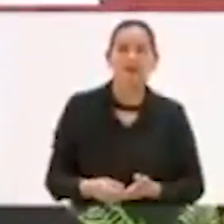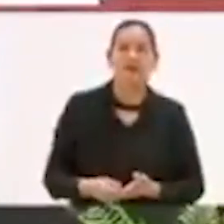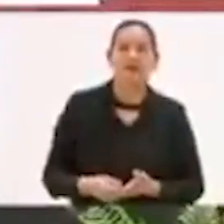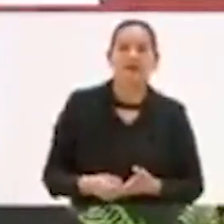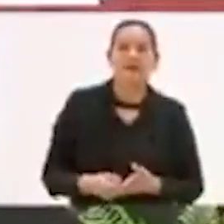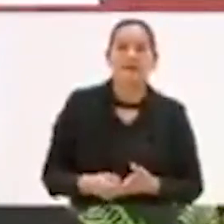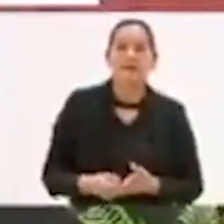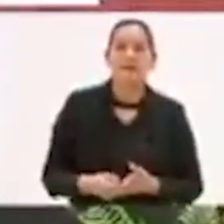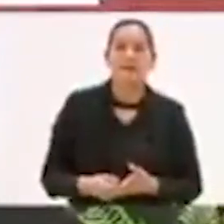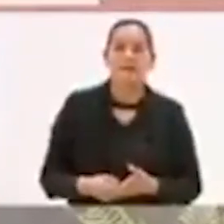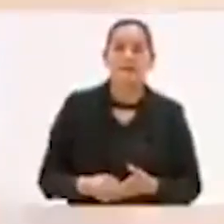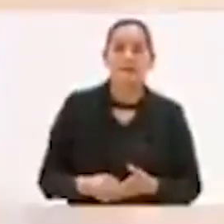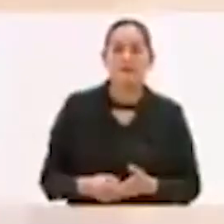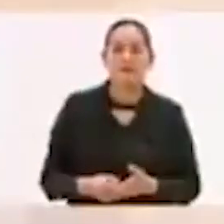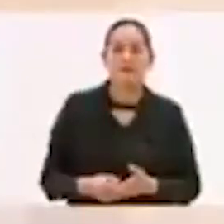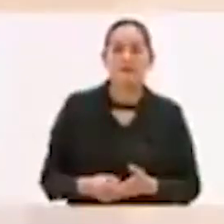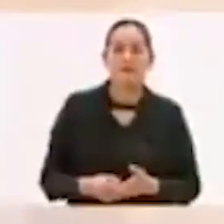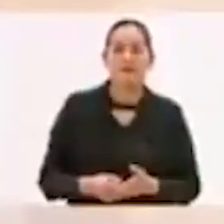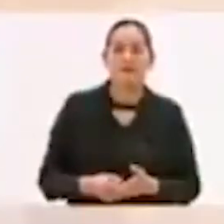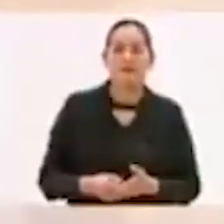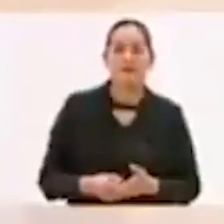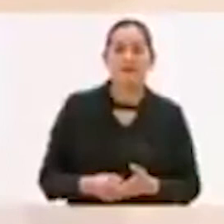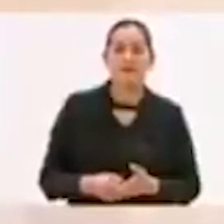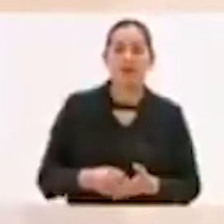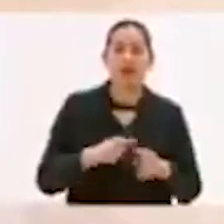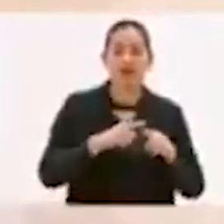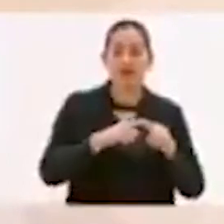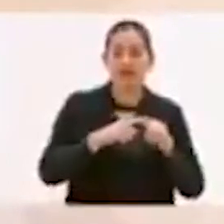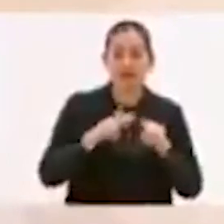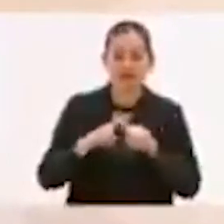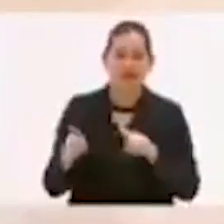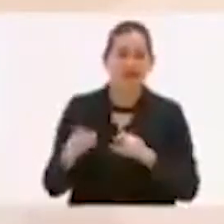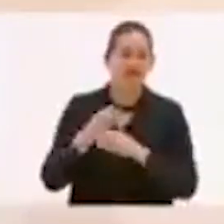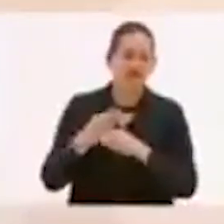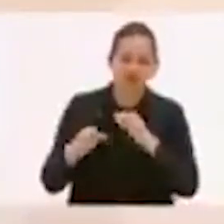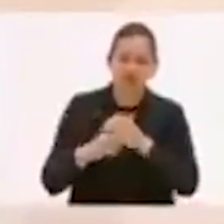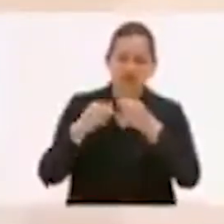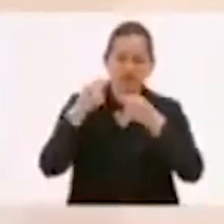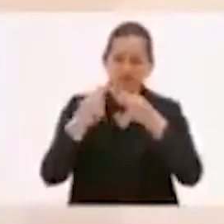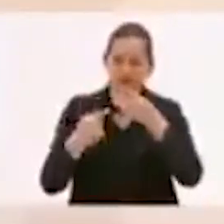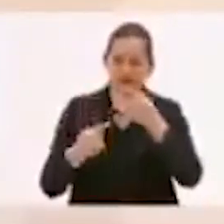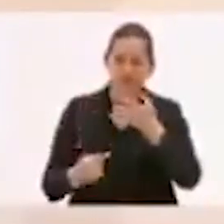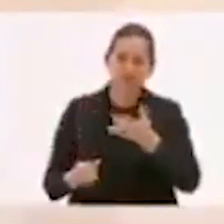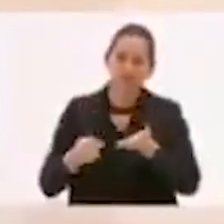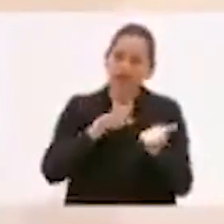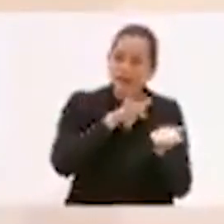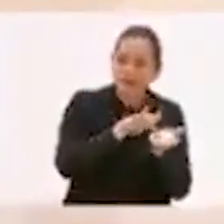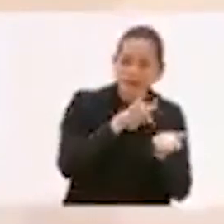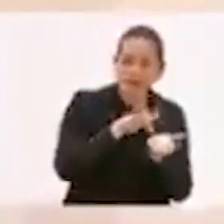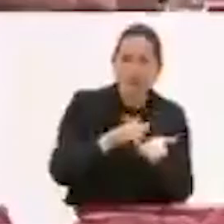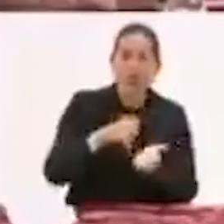elementos para poder generar mejores condiciones de vida de las personas